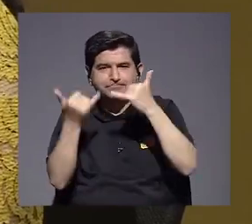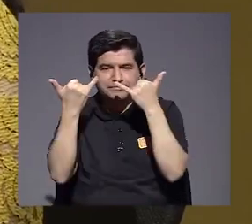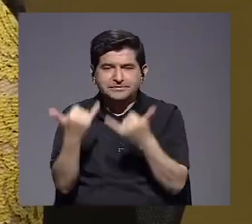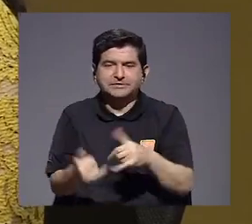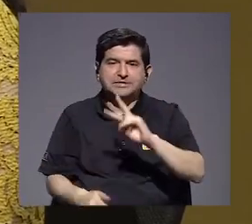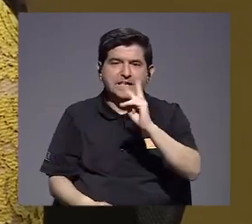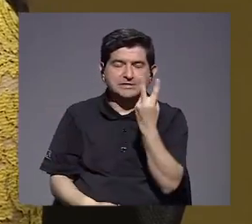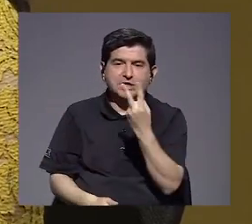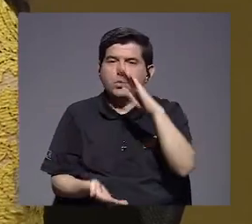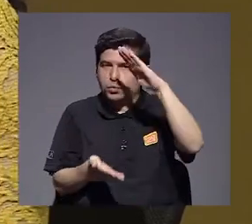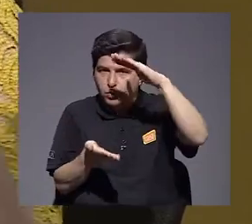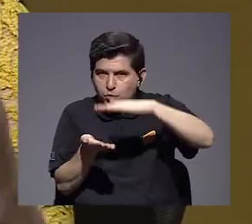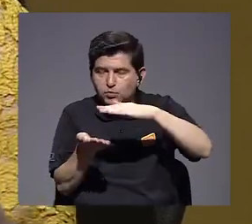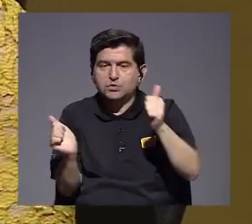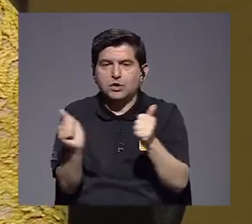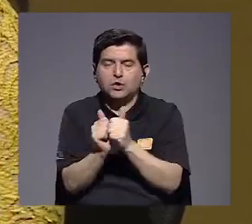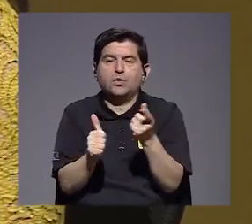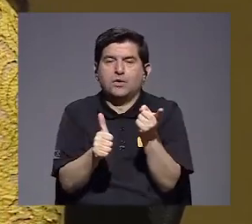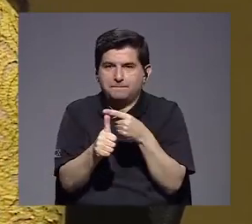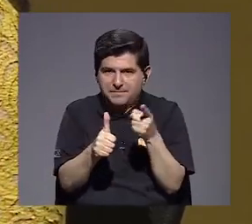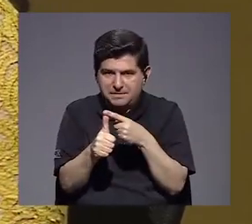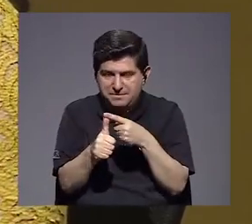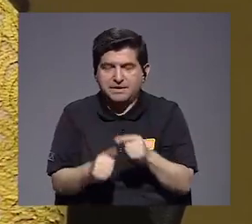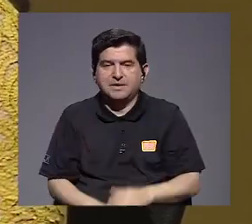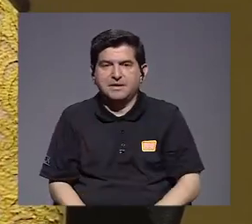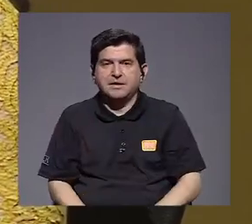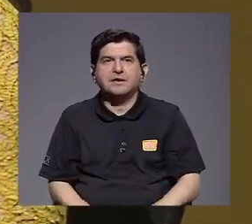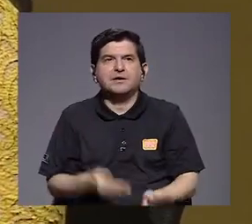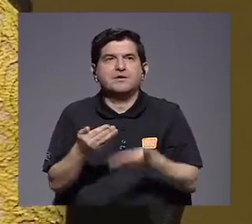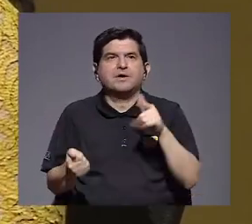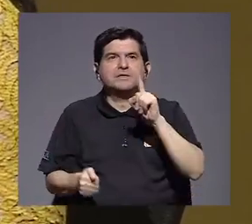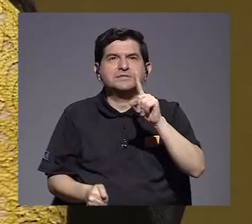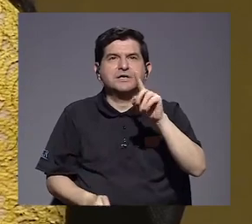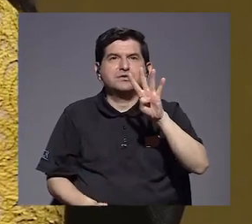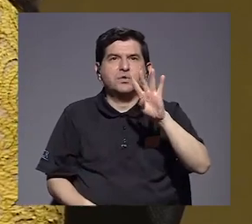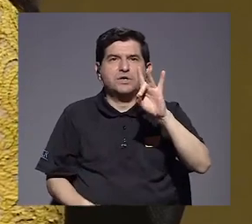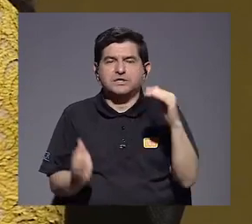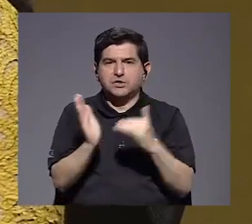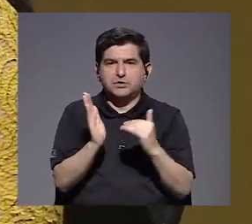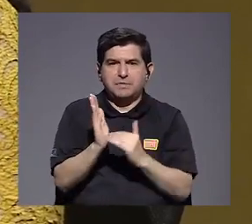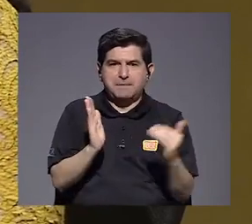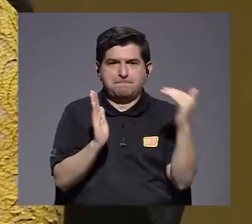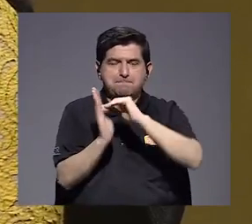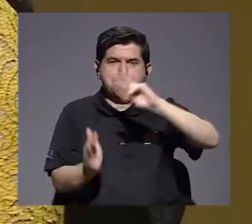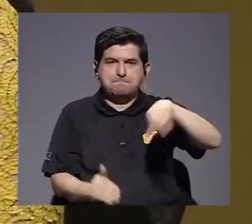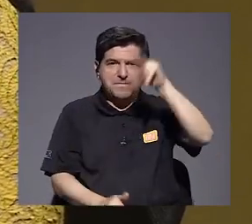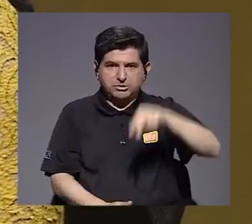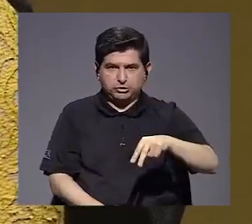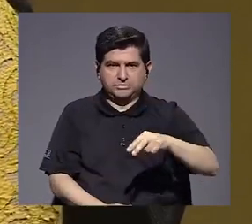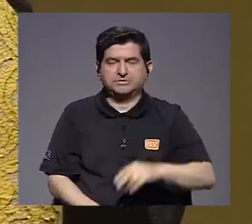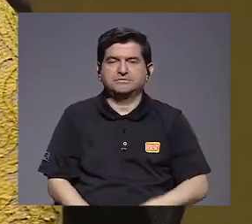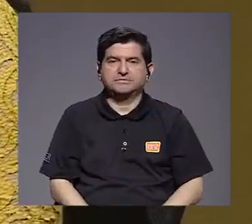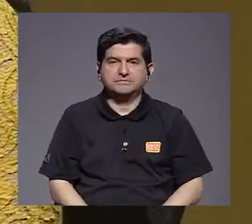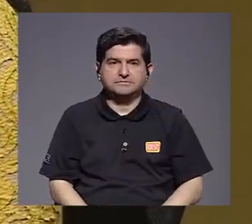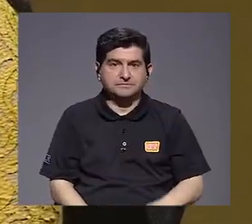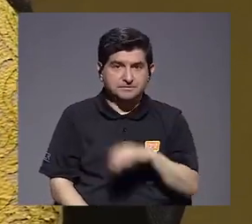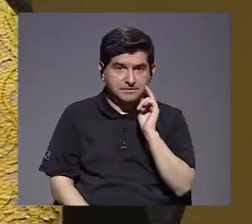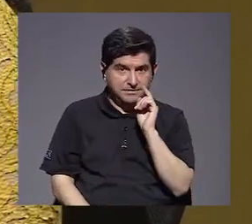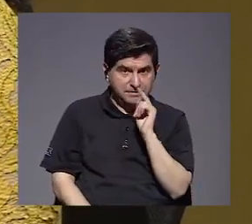un segundo recorte, junto con el primero que va a cerca de los 148 mil millones de colones. Y